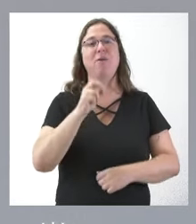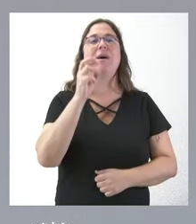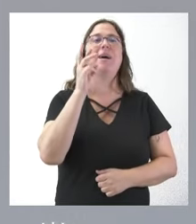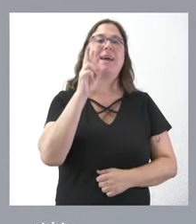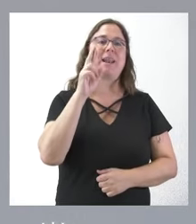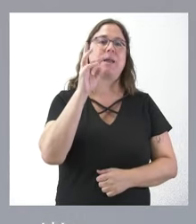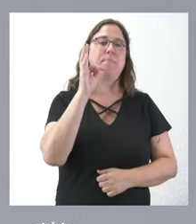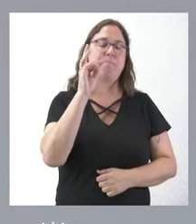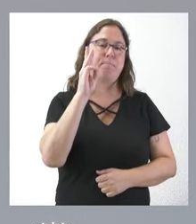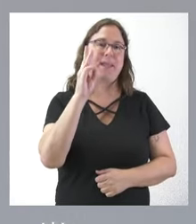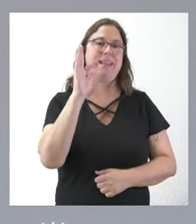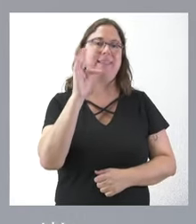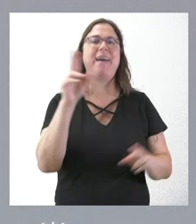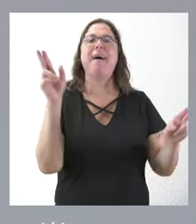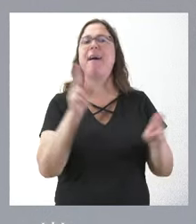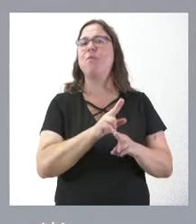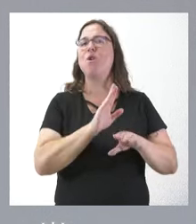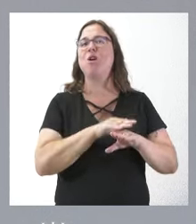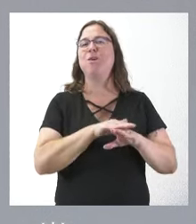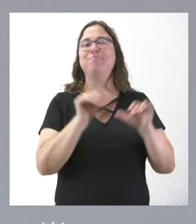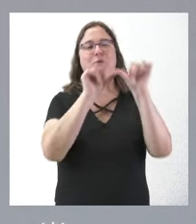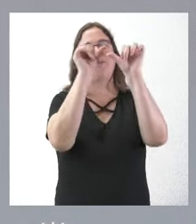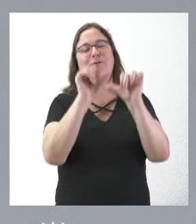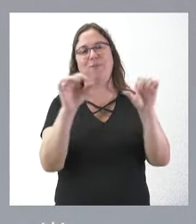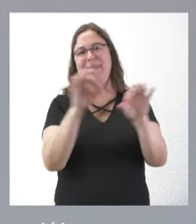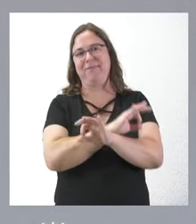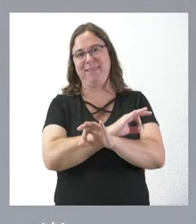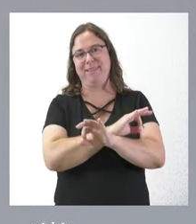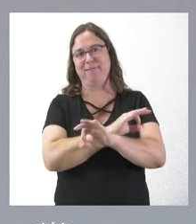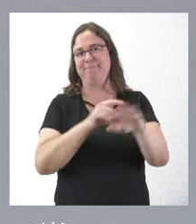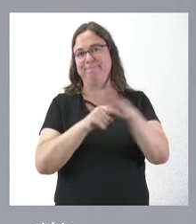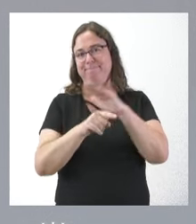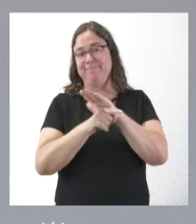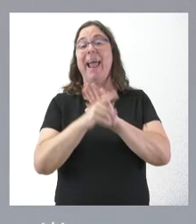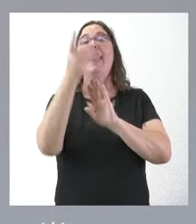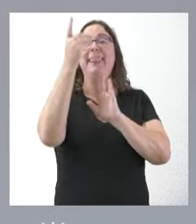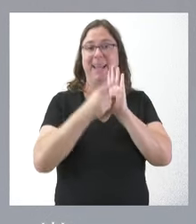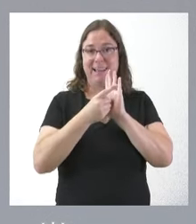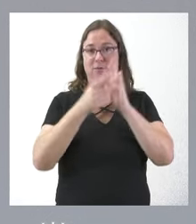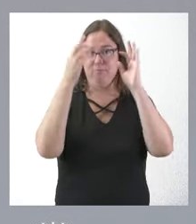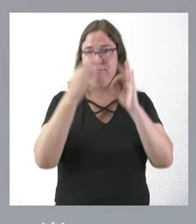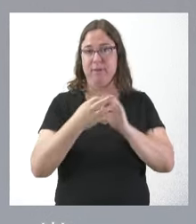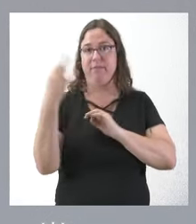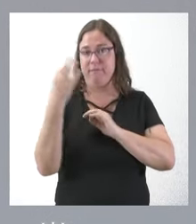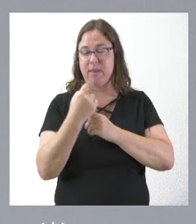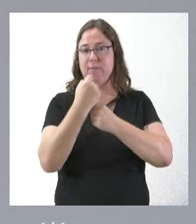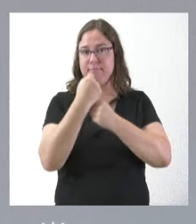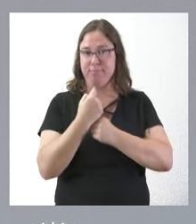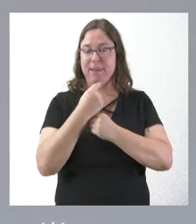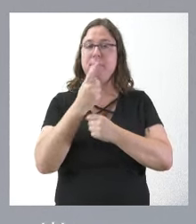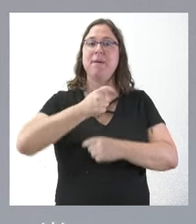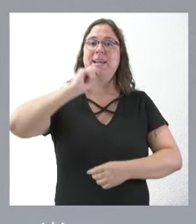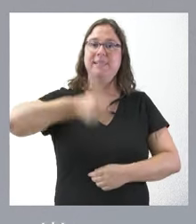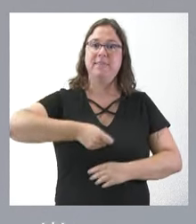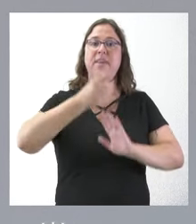anuló por un defecto formal, se tramitó realmente como decreto, como se había señalado en esa primera sentencia,